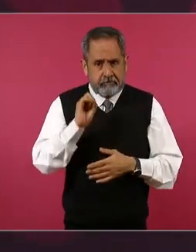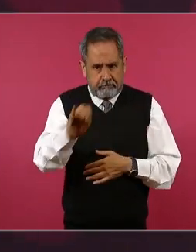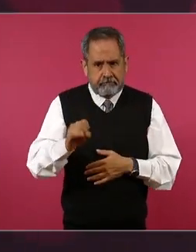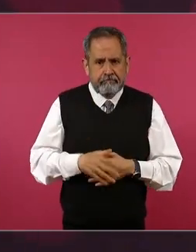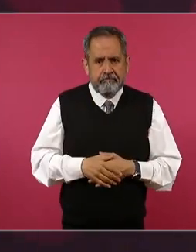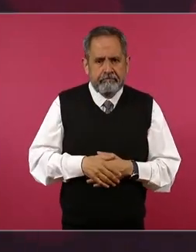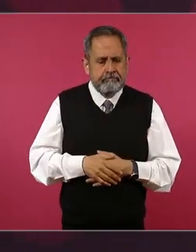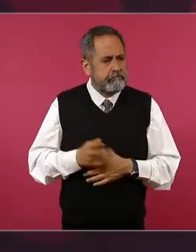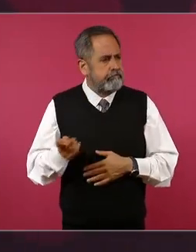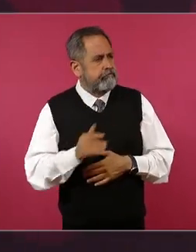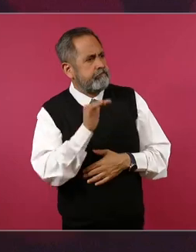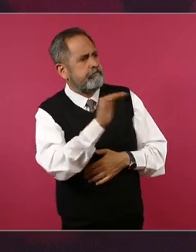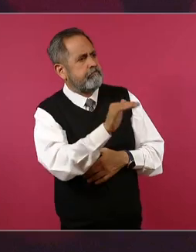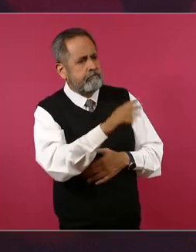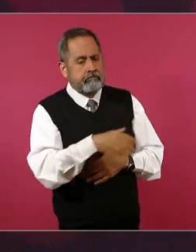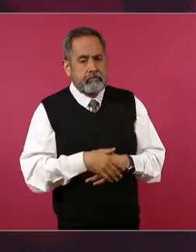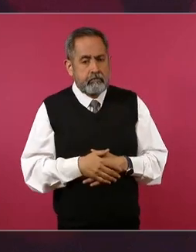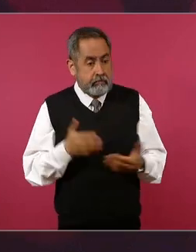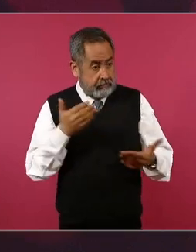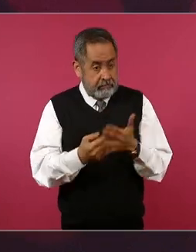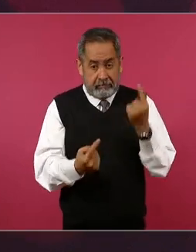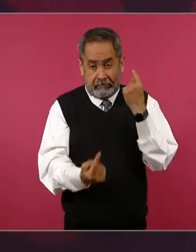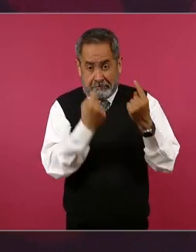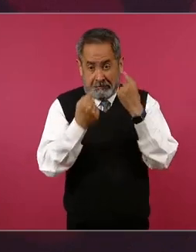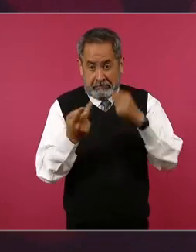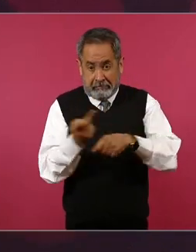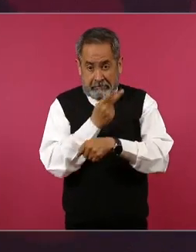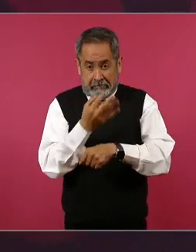cuestiona y hasta se insulta al presidente